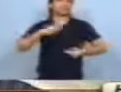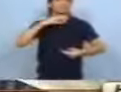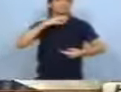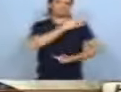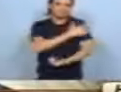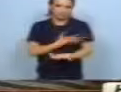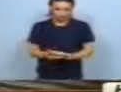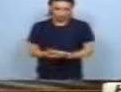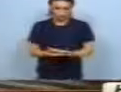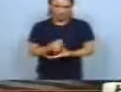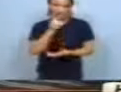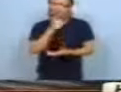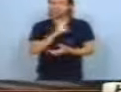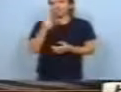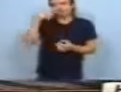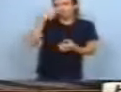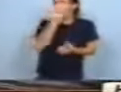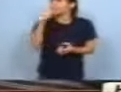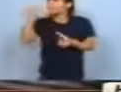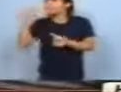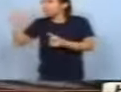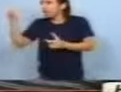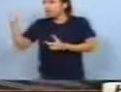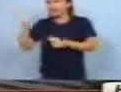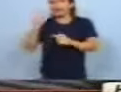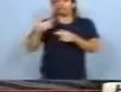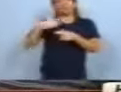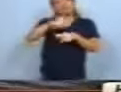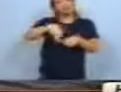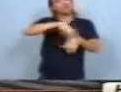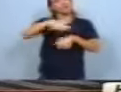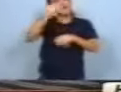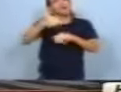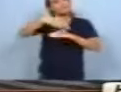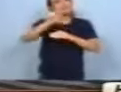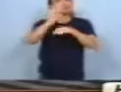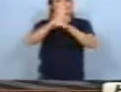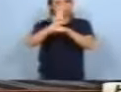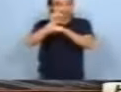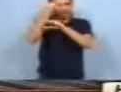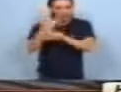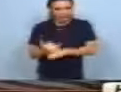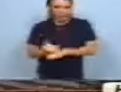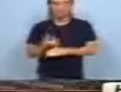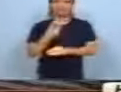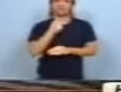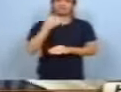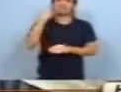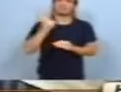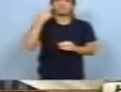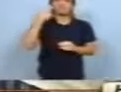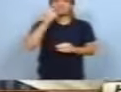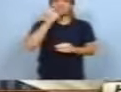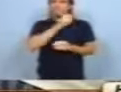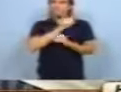familias y no es así. Porque la gente más olvidada y más tremendamente que vive tan mal